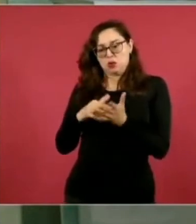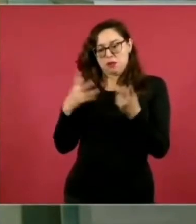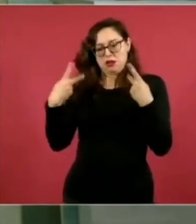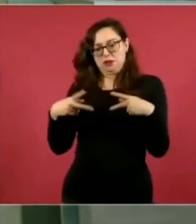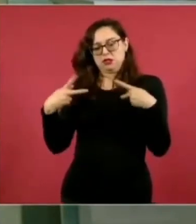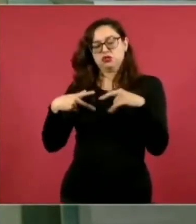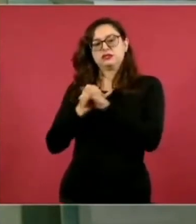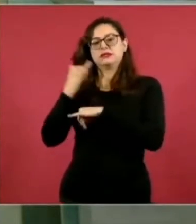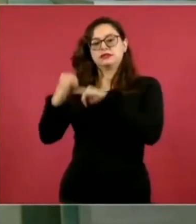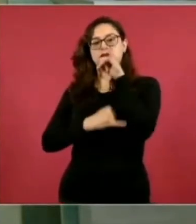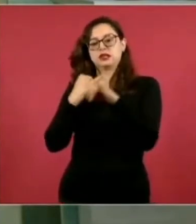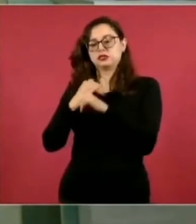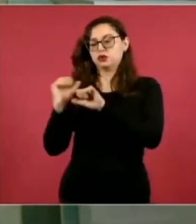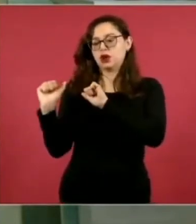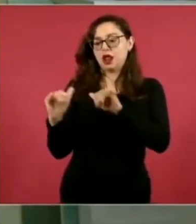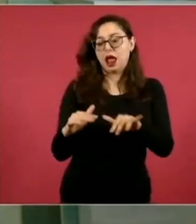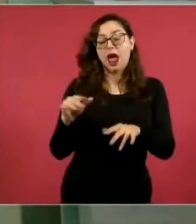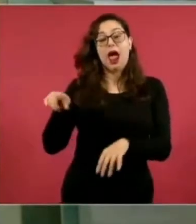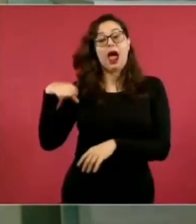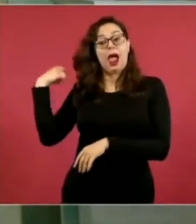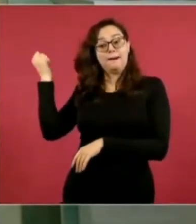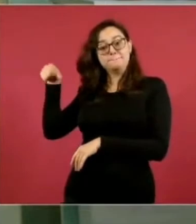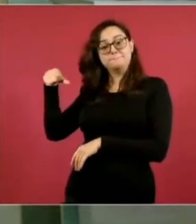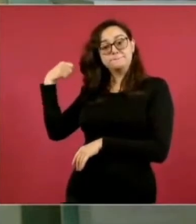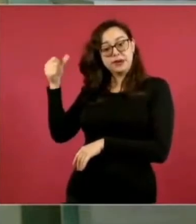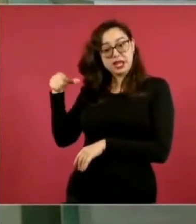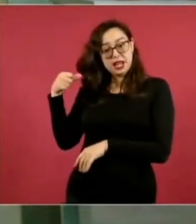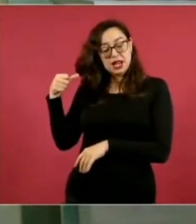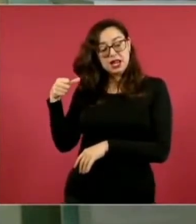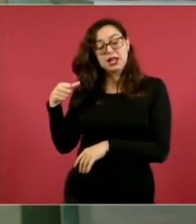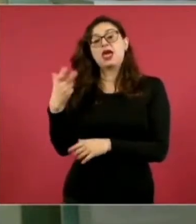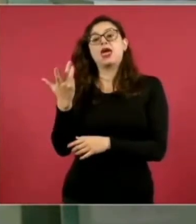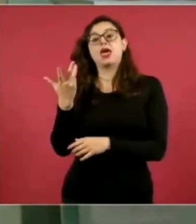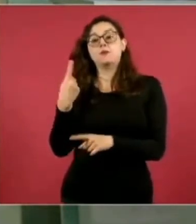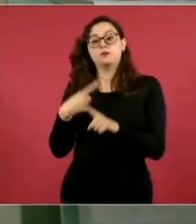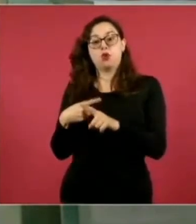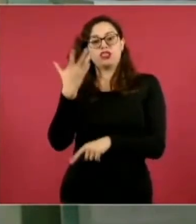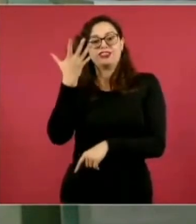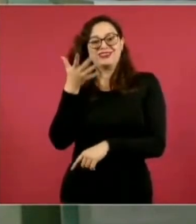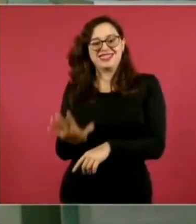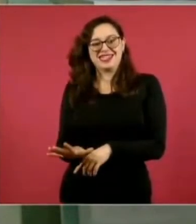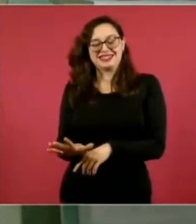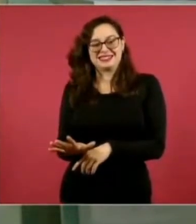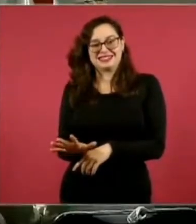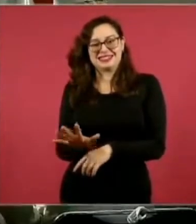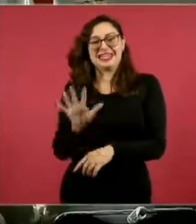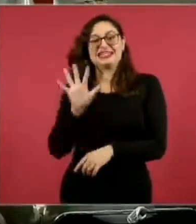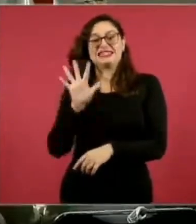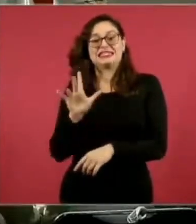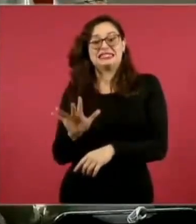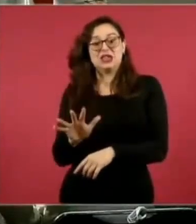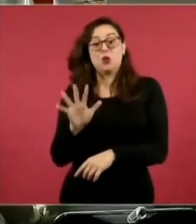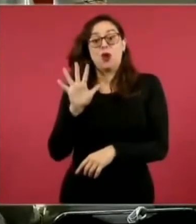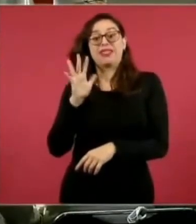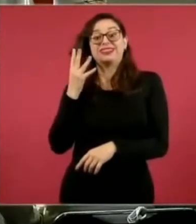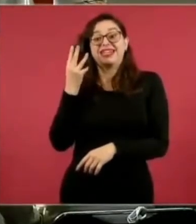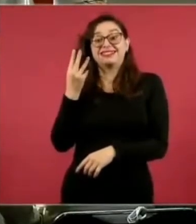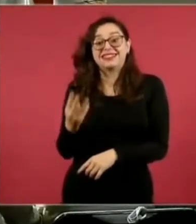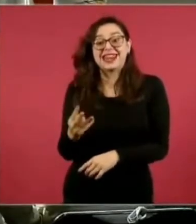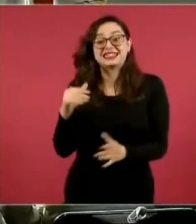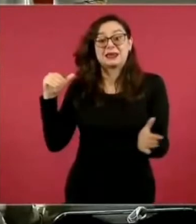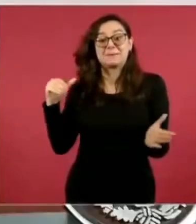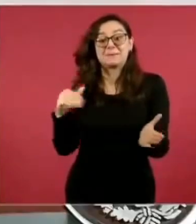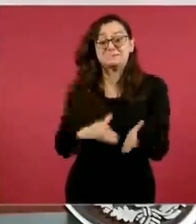internacionales. En abril ese número se multiplicó por 10 para llegar a 53 mil pasajeras y